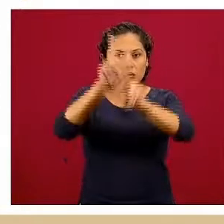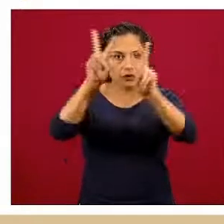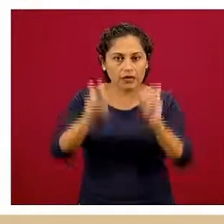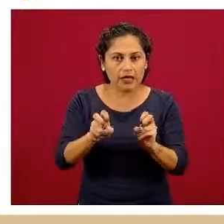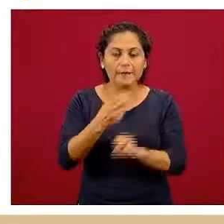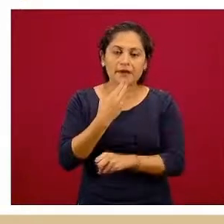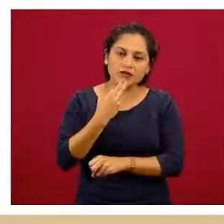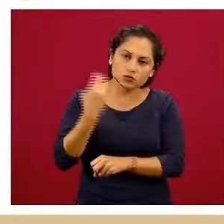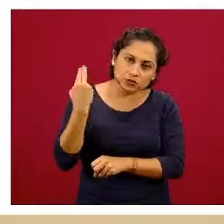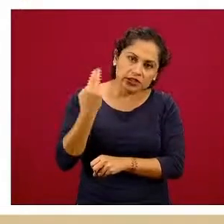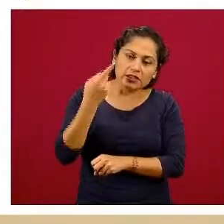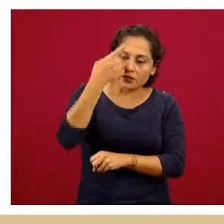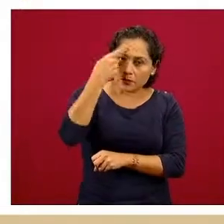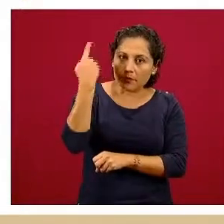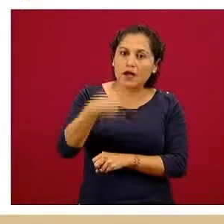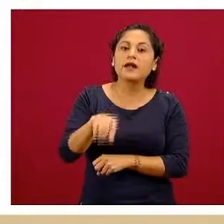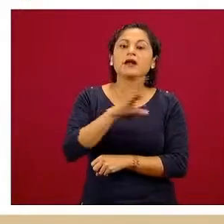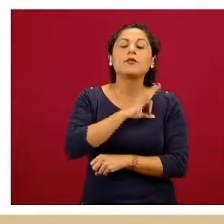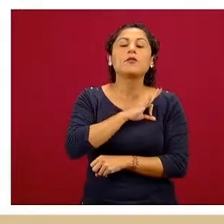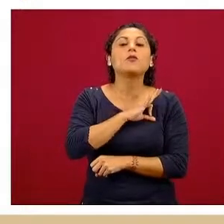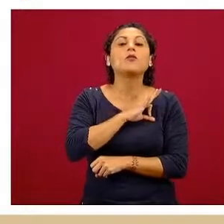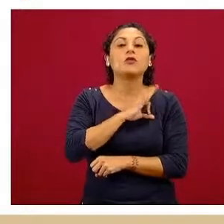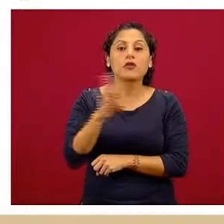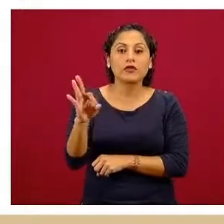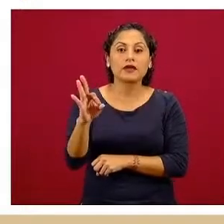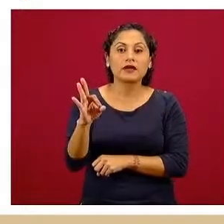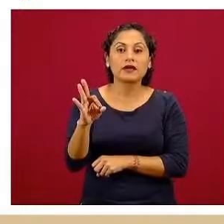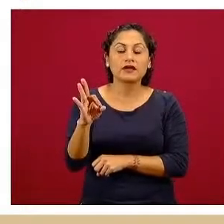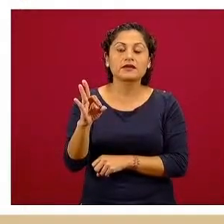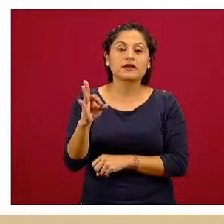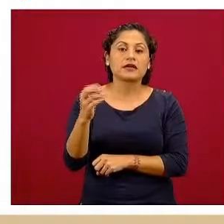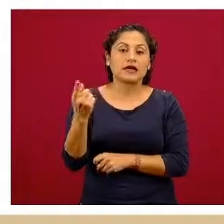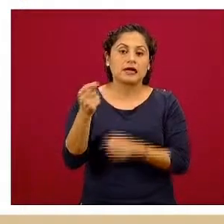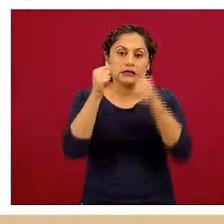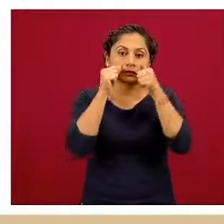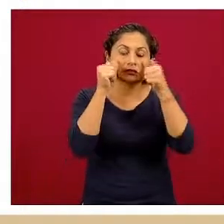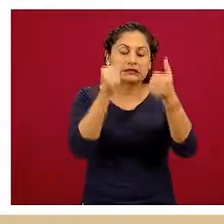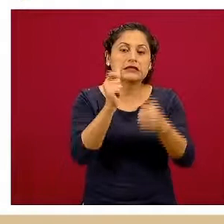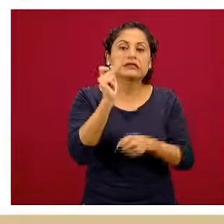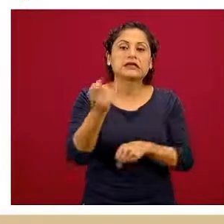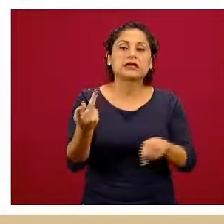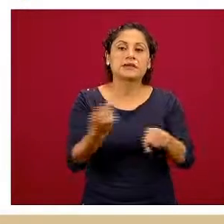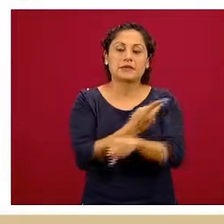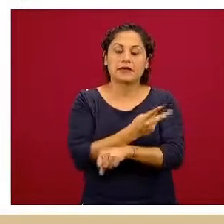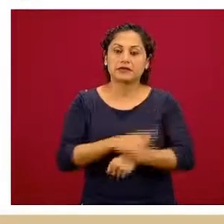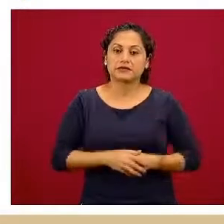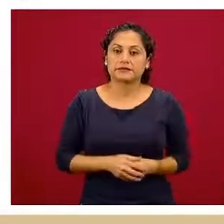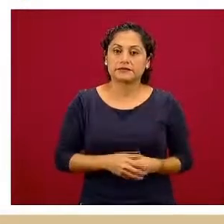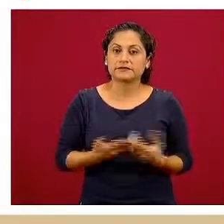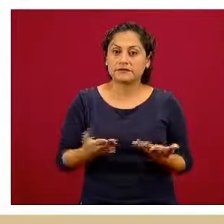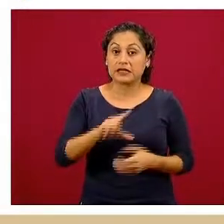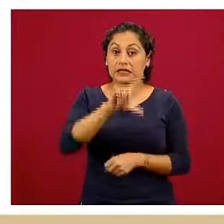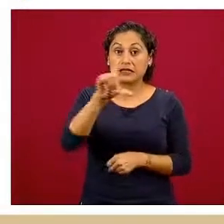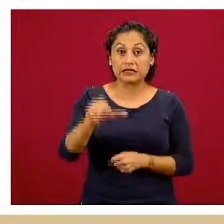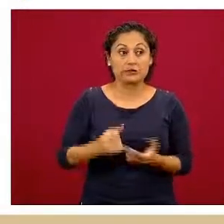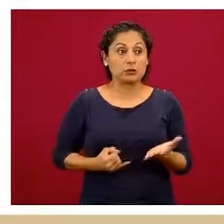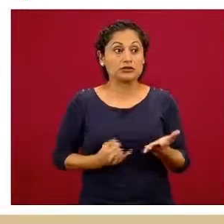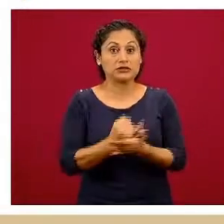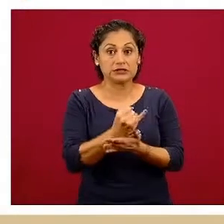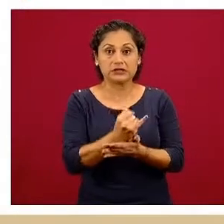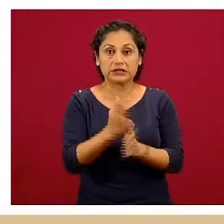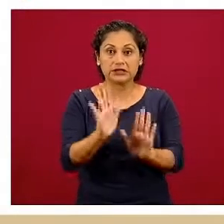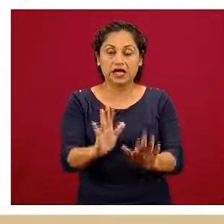queremos saber realmente qué es lo que pasa de una manera más rápida para tomar decisiones en ese momento, cuando todavía